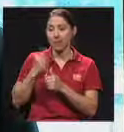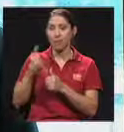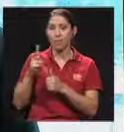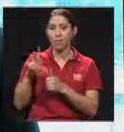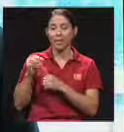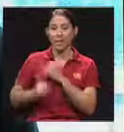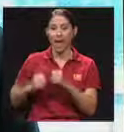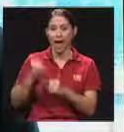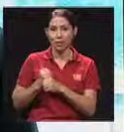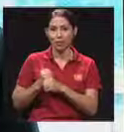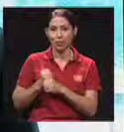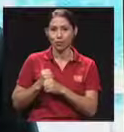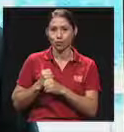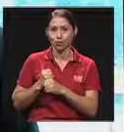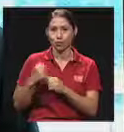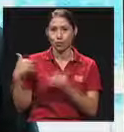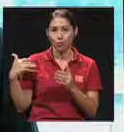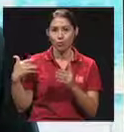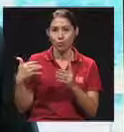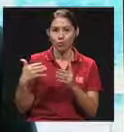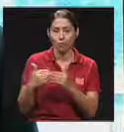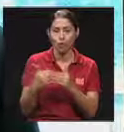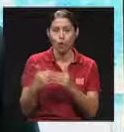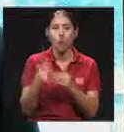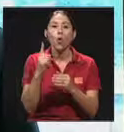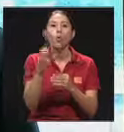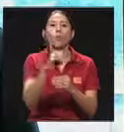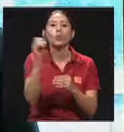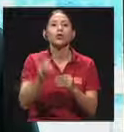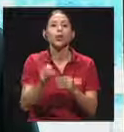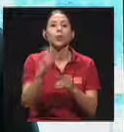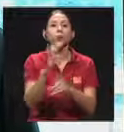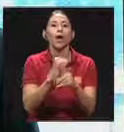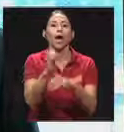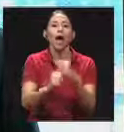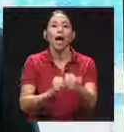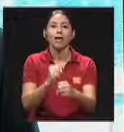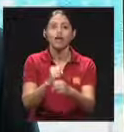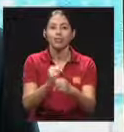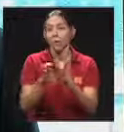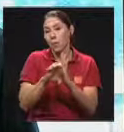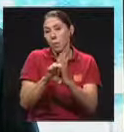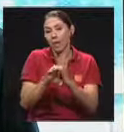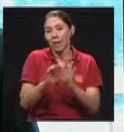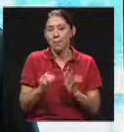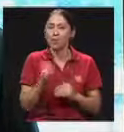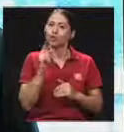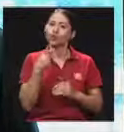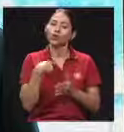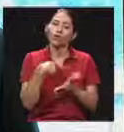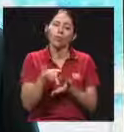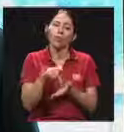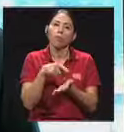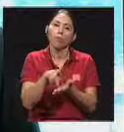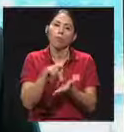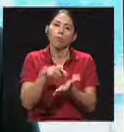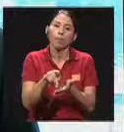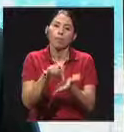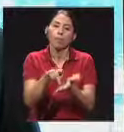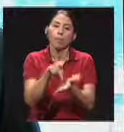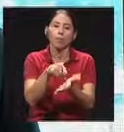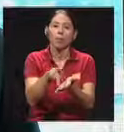años y un 1% adicional por cada año adicional. Entonces si uno cotiza 30 años, que es como el estándar mínimo